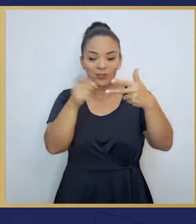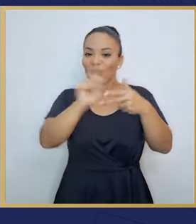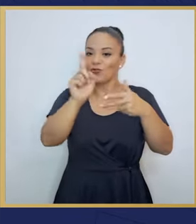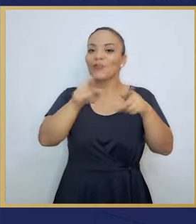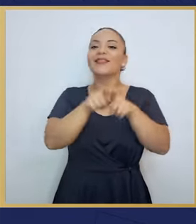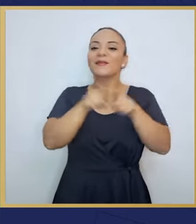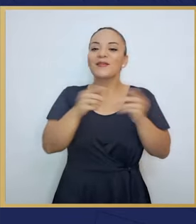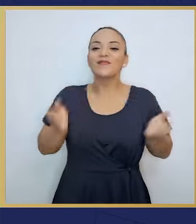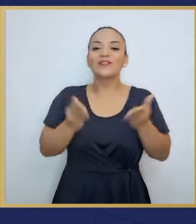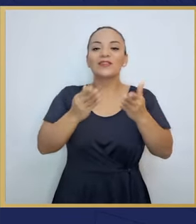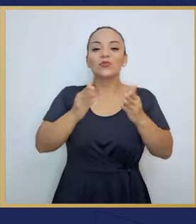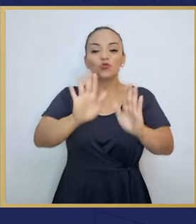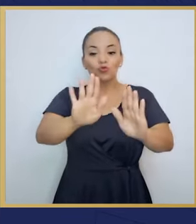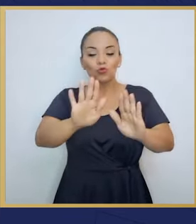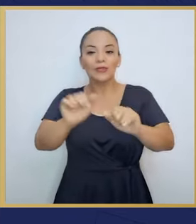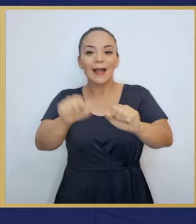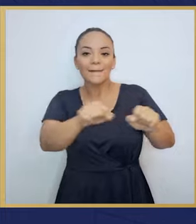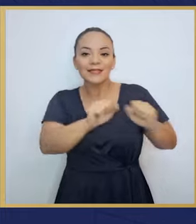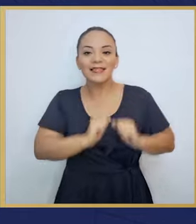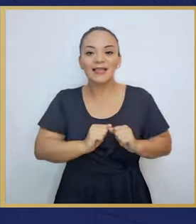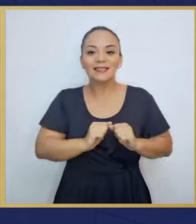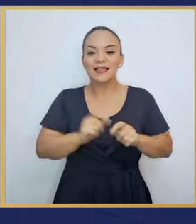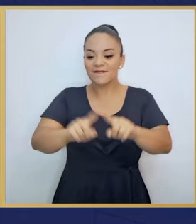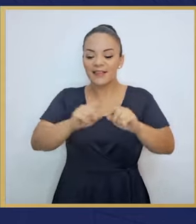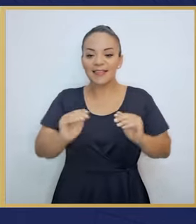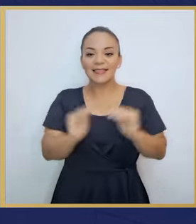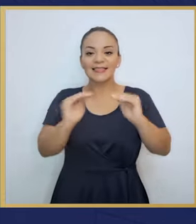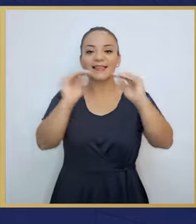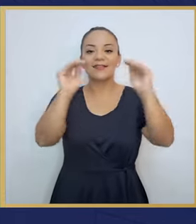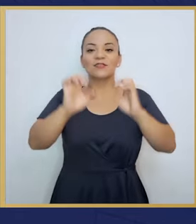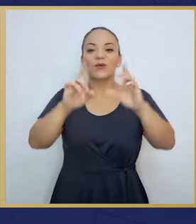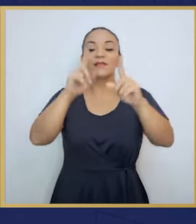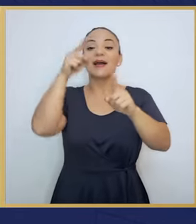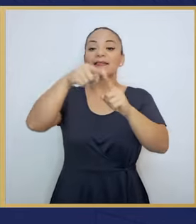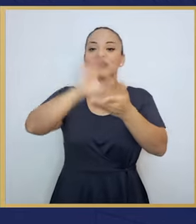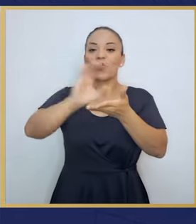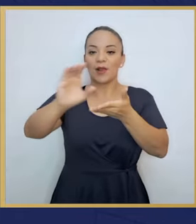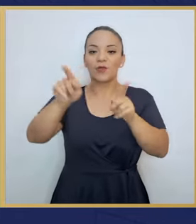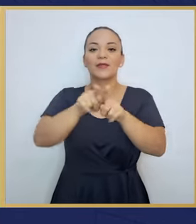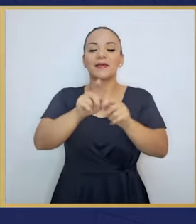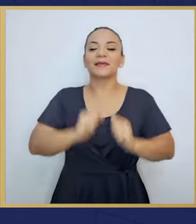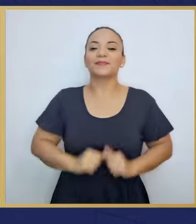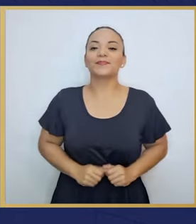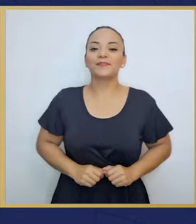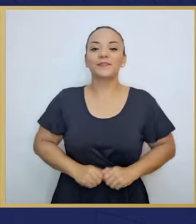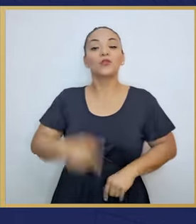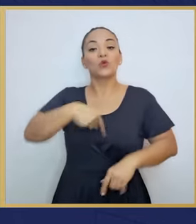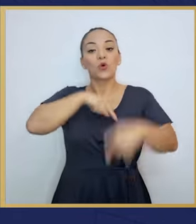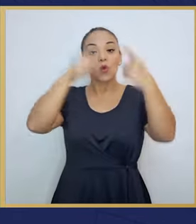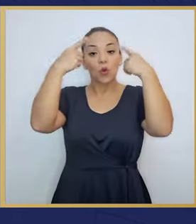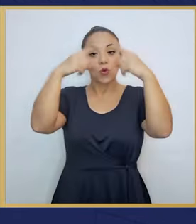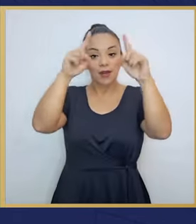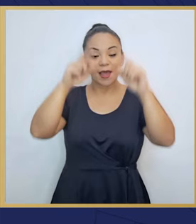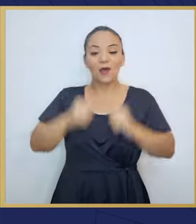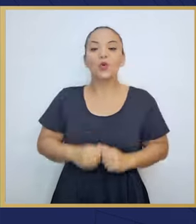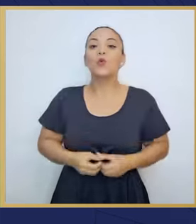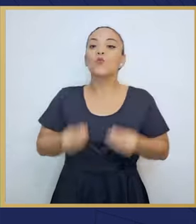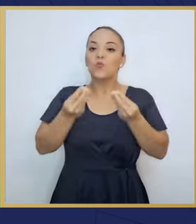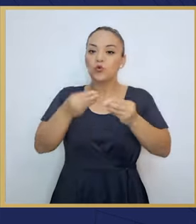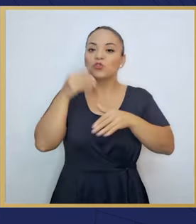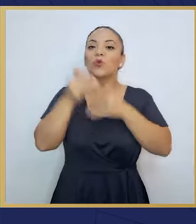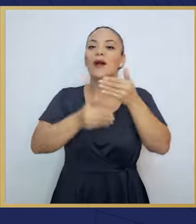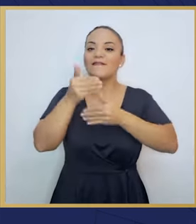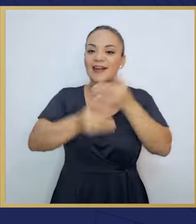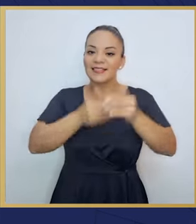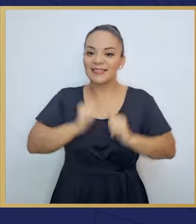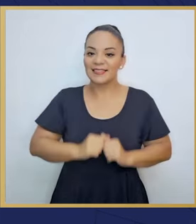fortaleciendo estas capacidades en todos los niveles educativos, hasta la secundaria. Hemos logrado un significativo